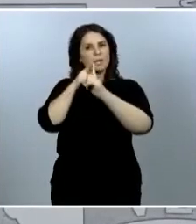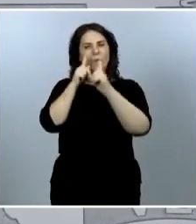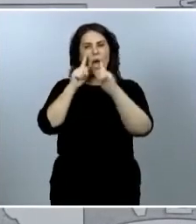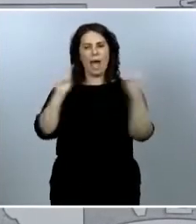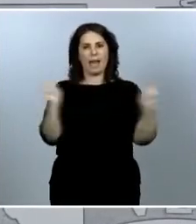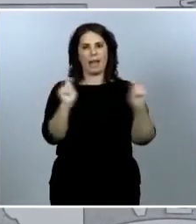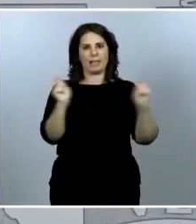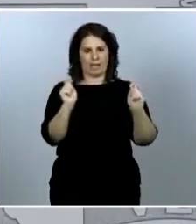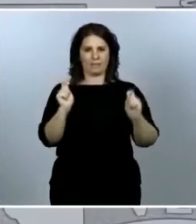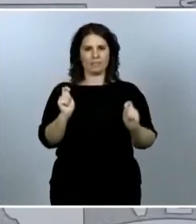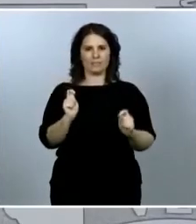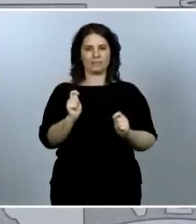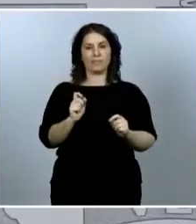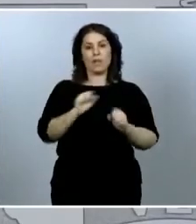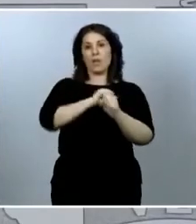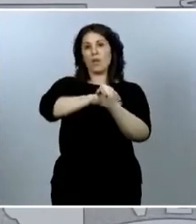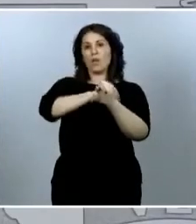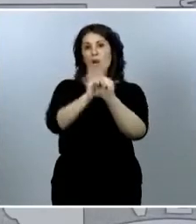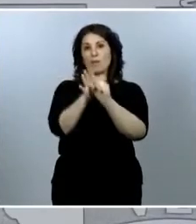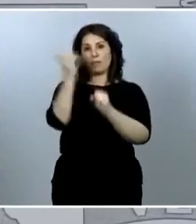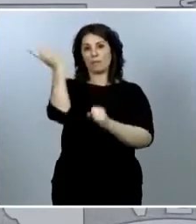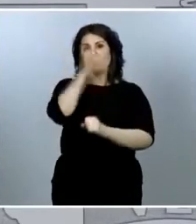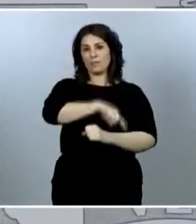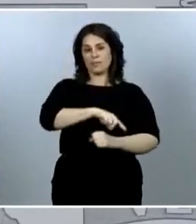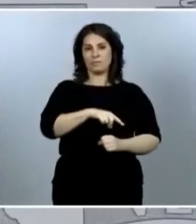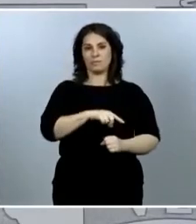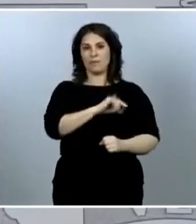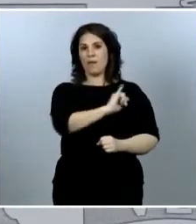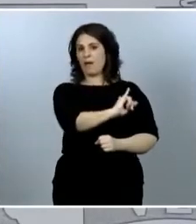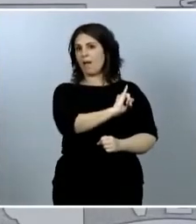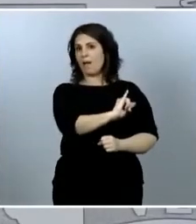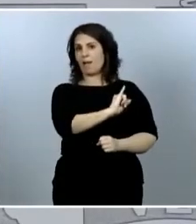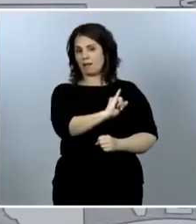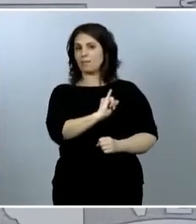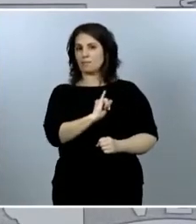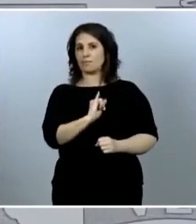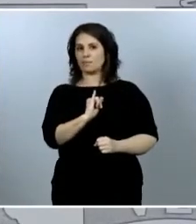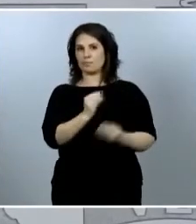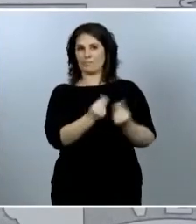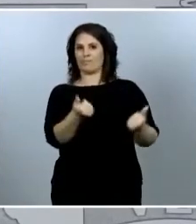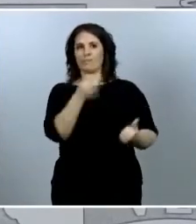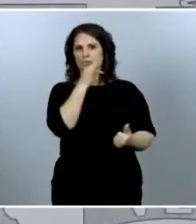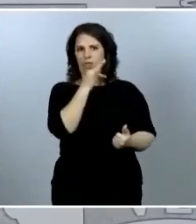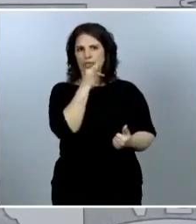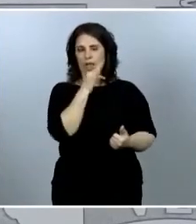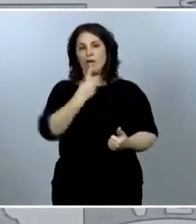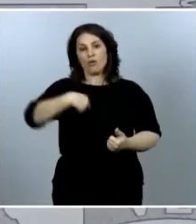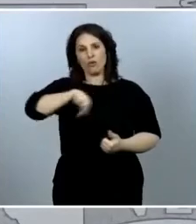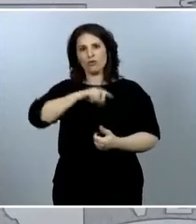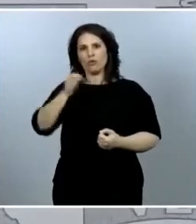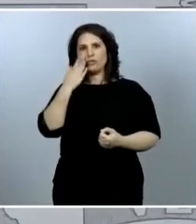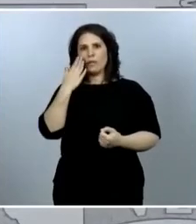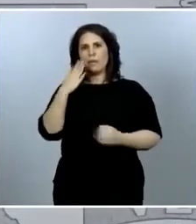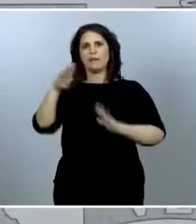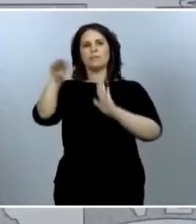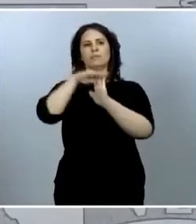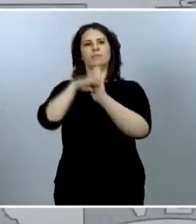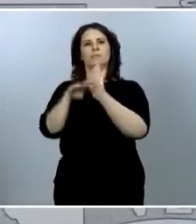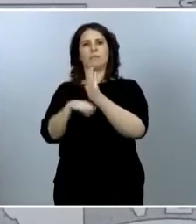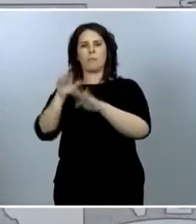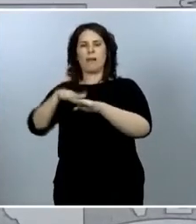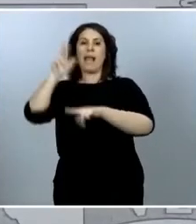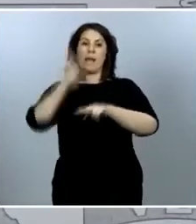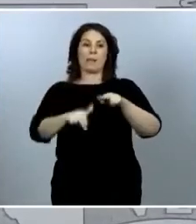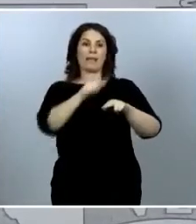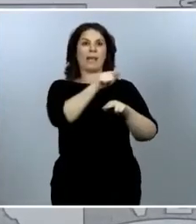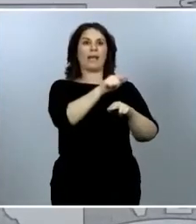-19 sigue circulando, sigue al acecho y debemos mantener las barreras para evitar su propagación. Por eso, hemos de